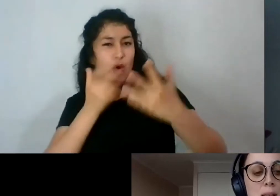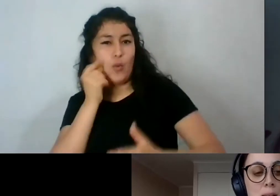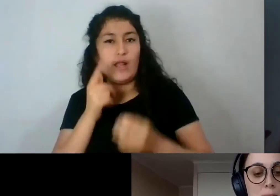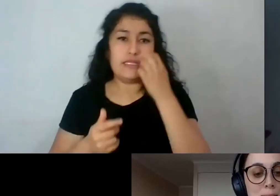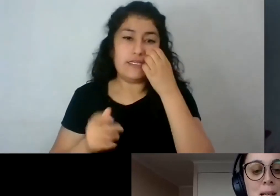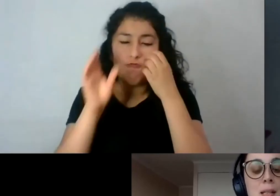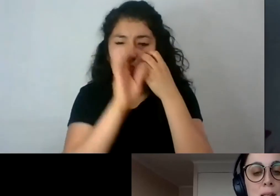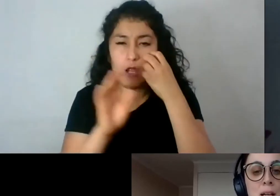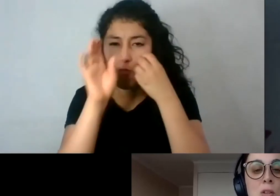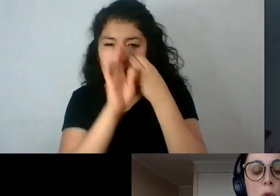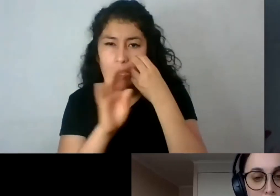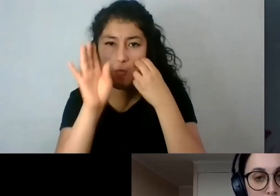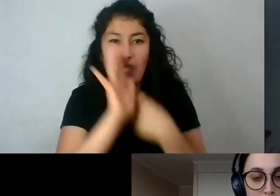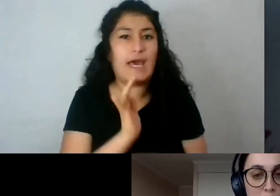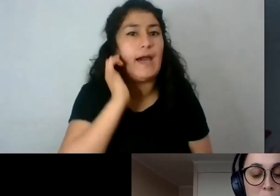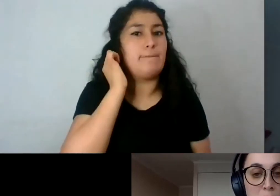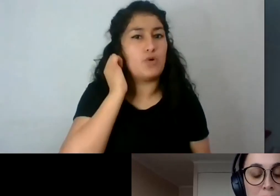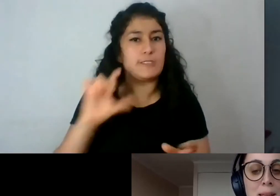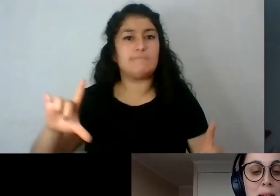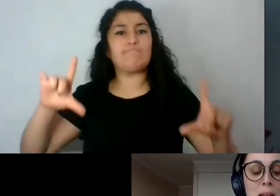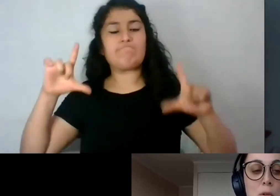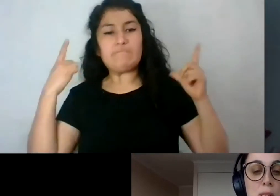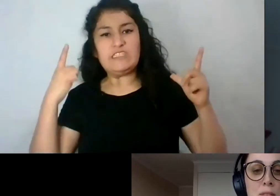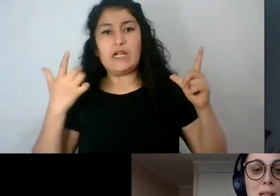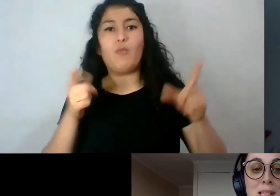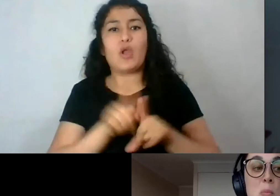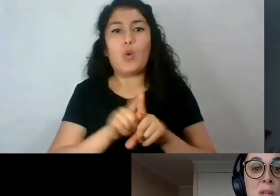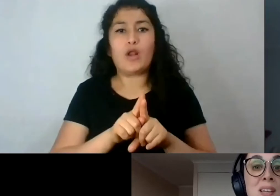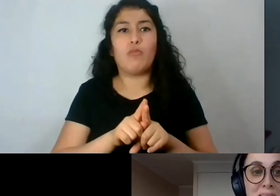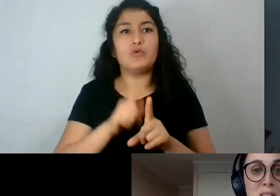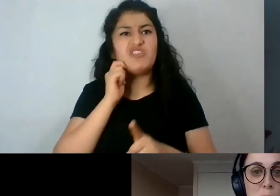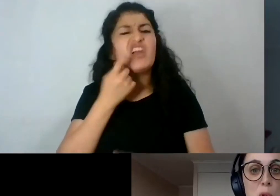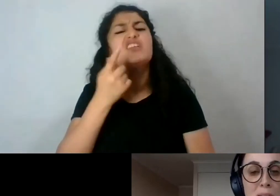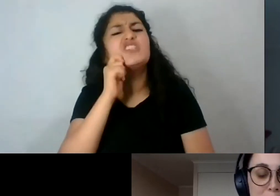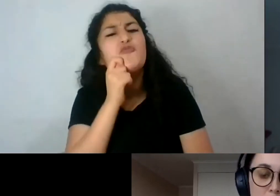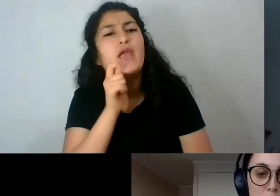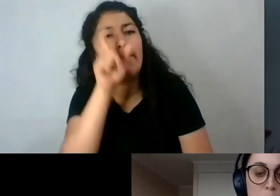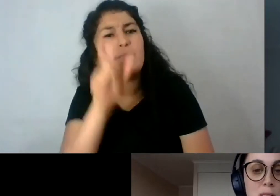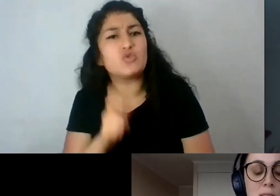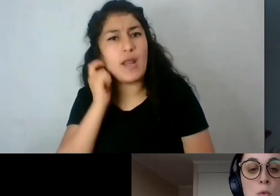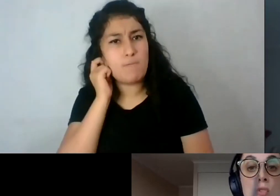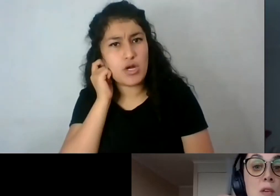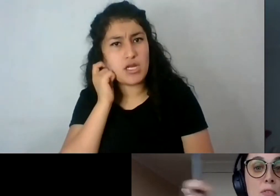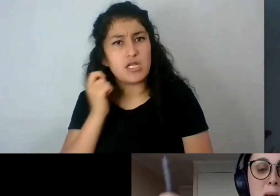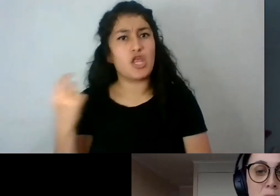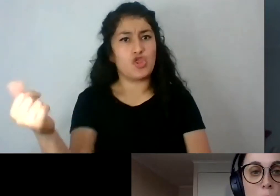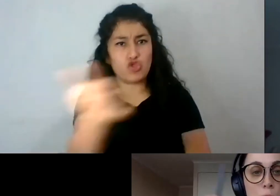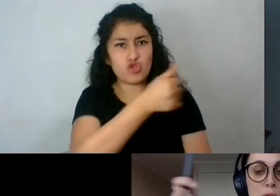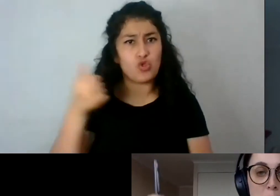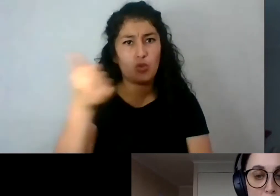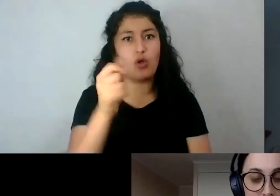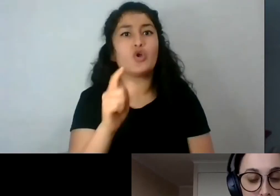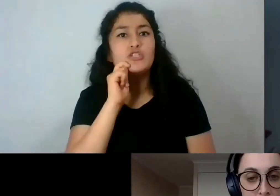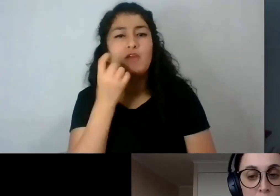sean retratadas en toda la complejidad de lo que significa ser mujeres, plural, ¿no? No existe un ser femenino,